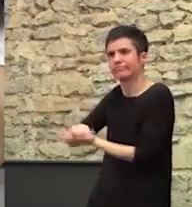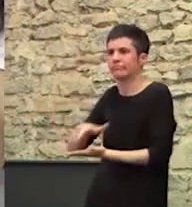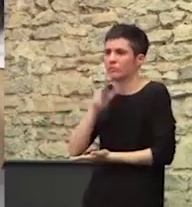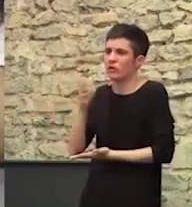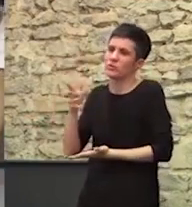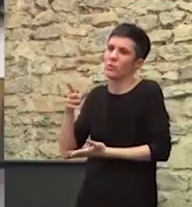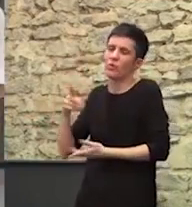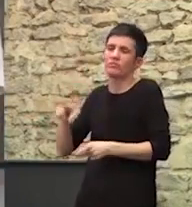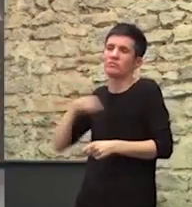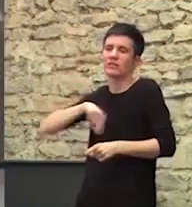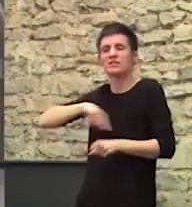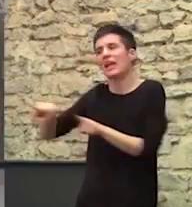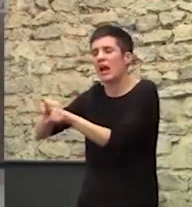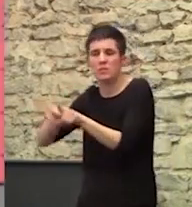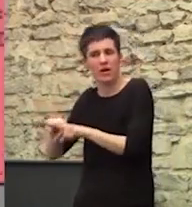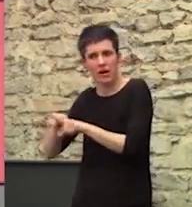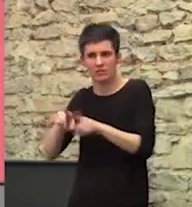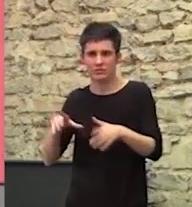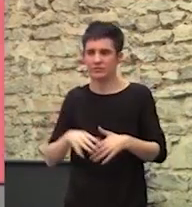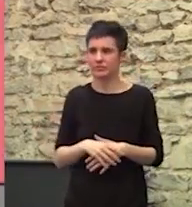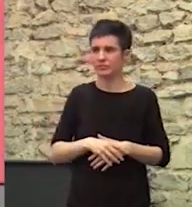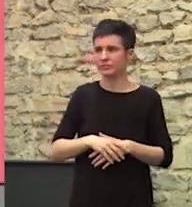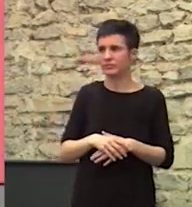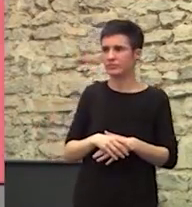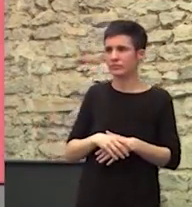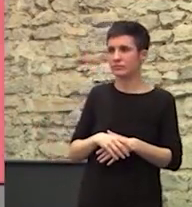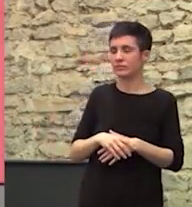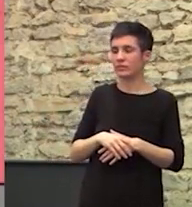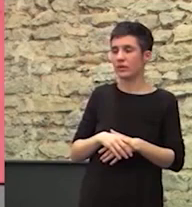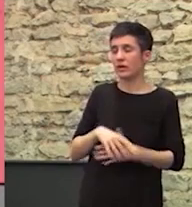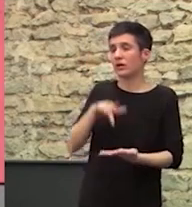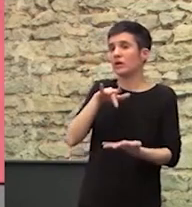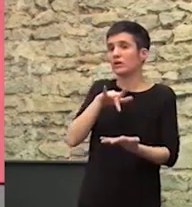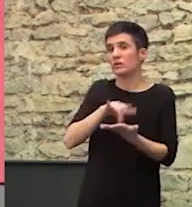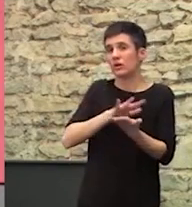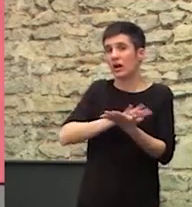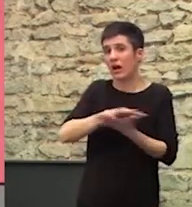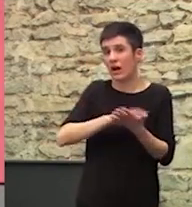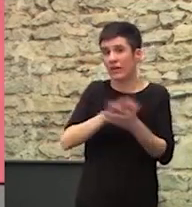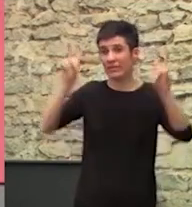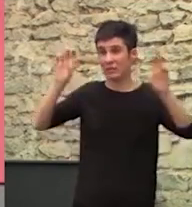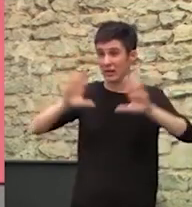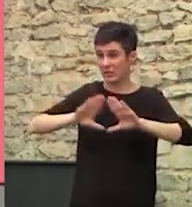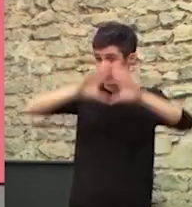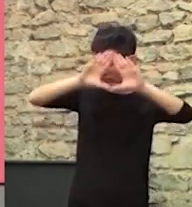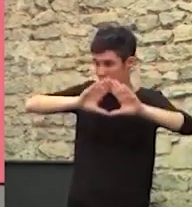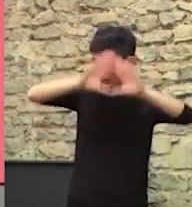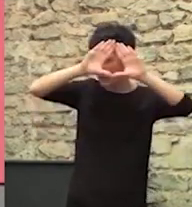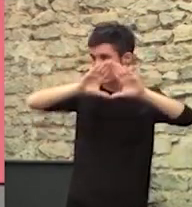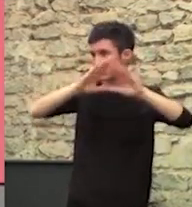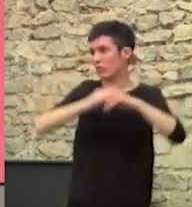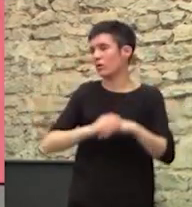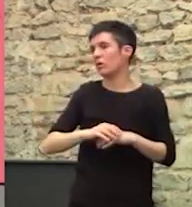luchas hermanas ¿Vale? Y cuando hablamos De feminismo Y hablamos De